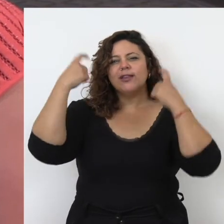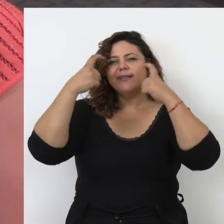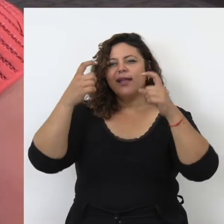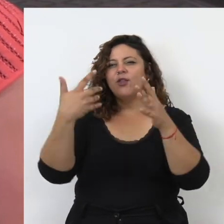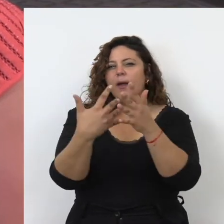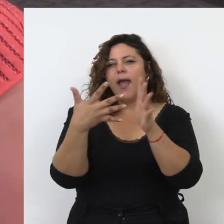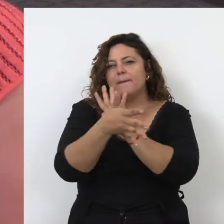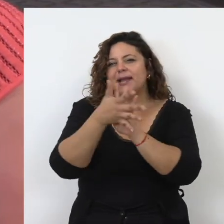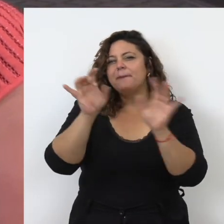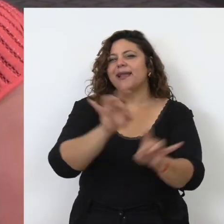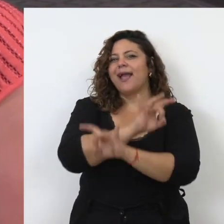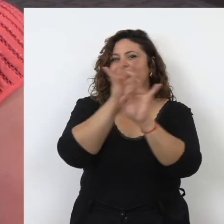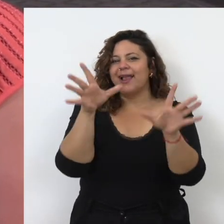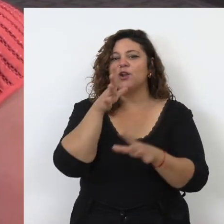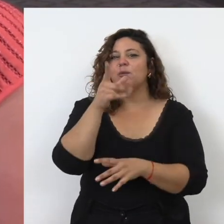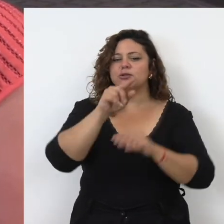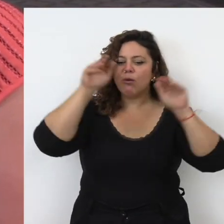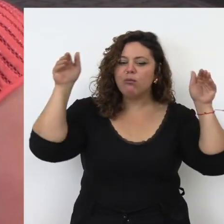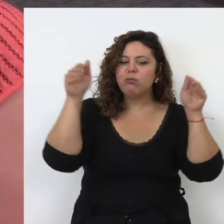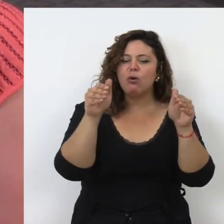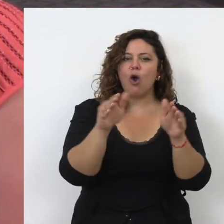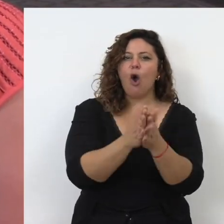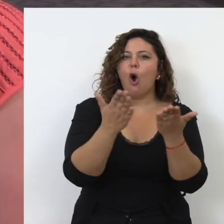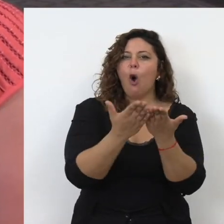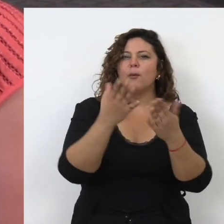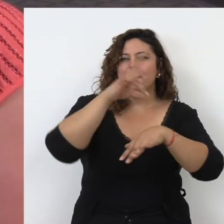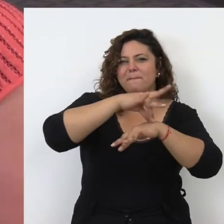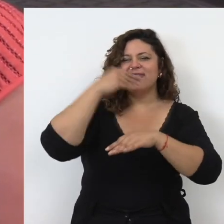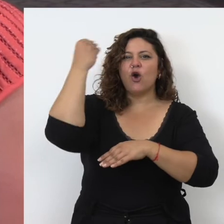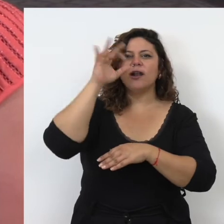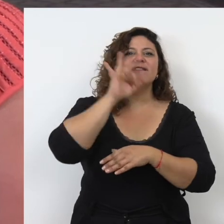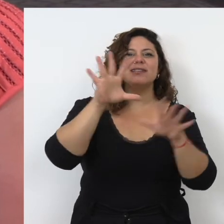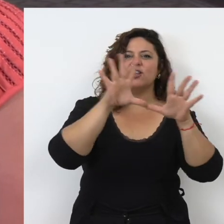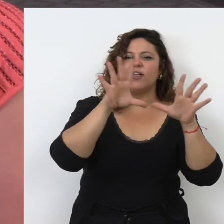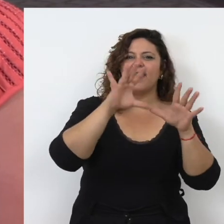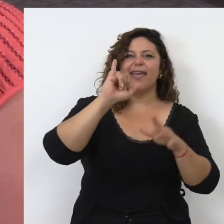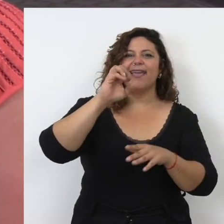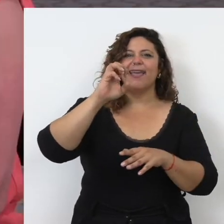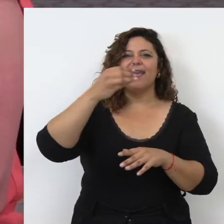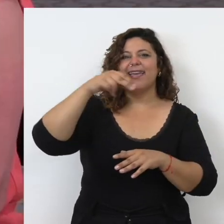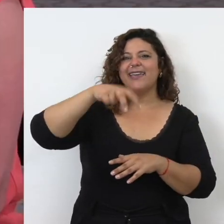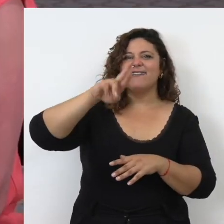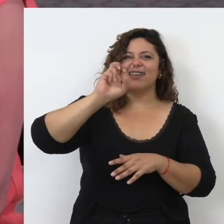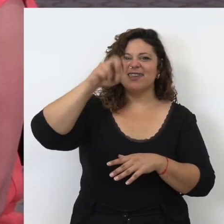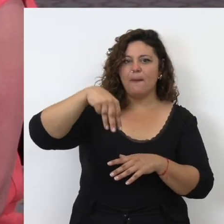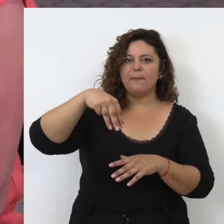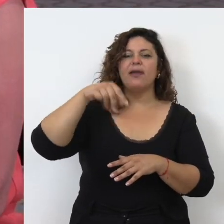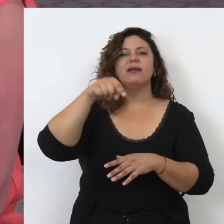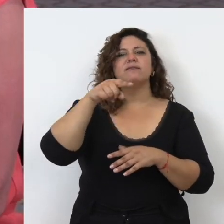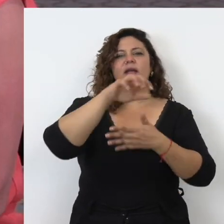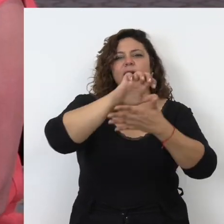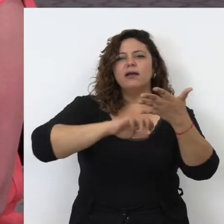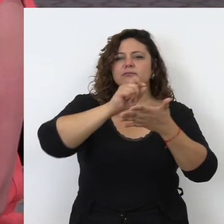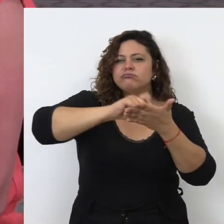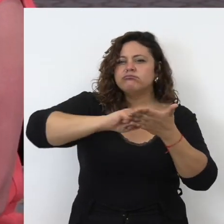intentando clarificar. Para ello nos hemos centrado en la obra de un médico árabe del siglo X Ibn Ram que escribe un